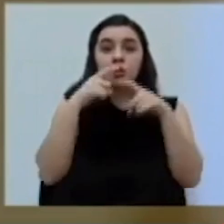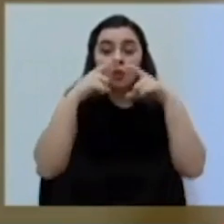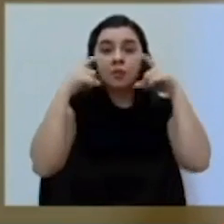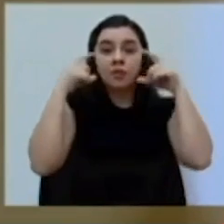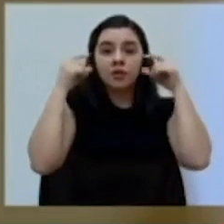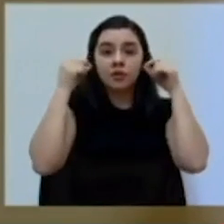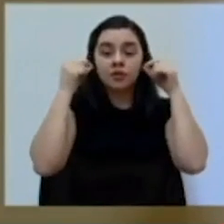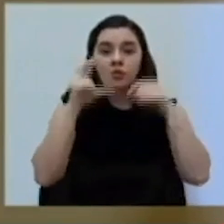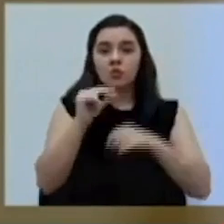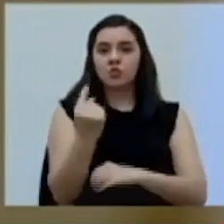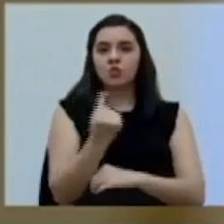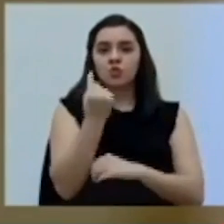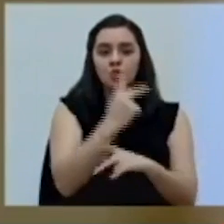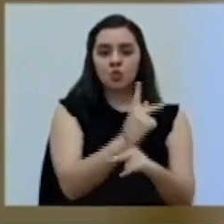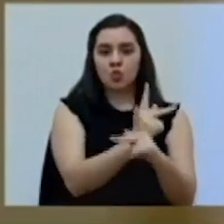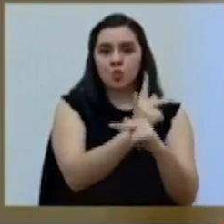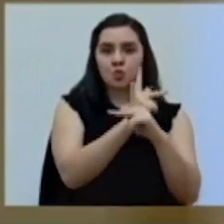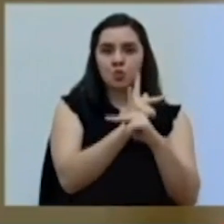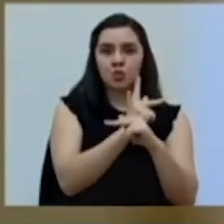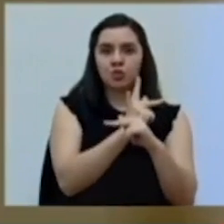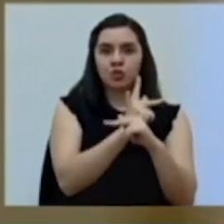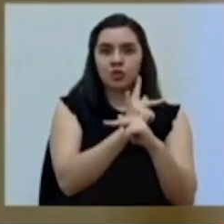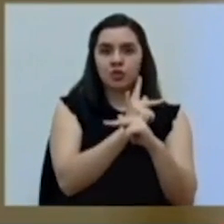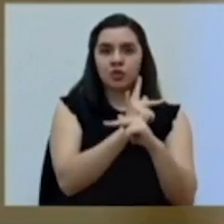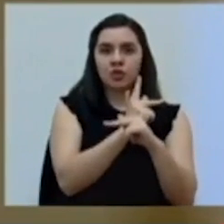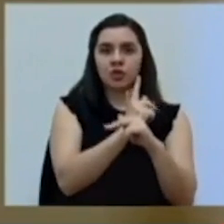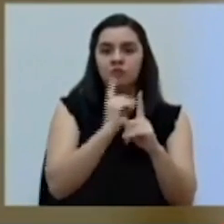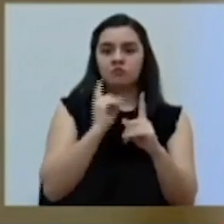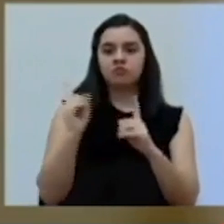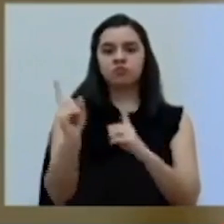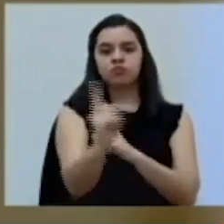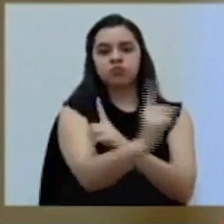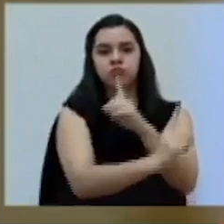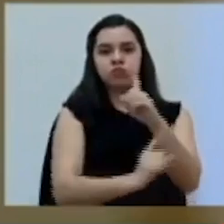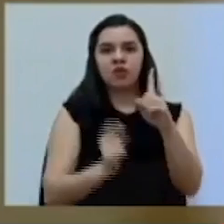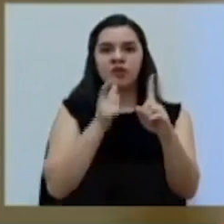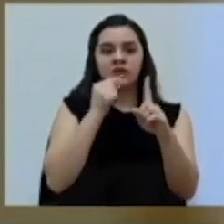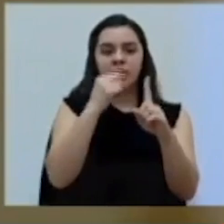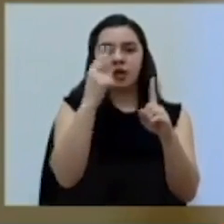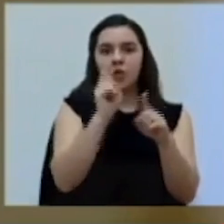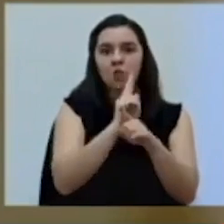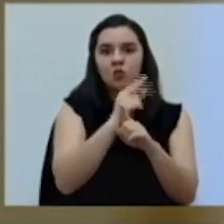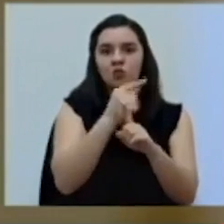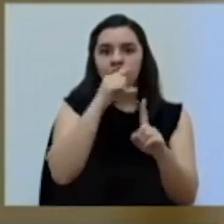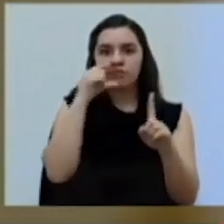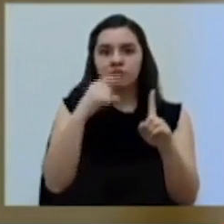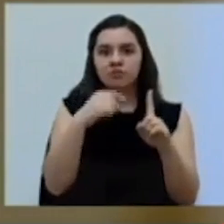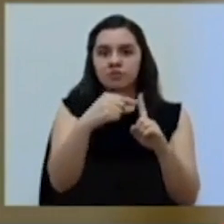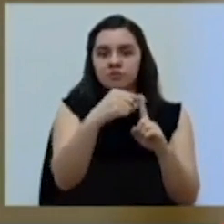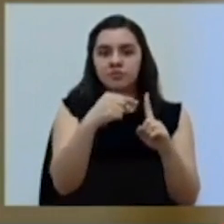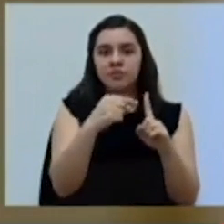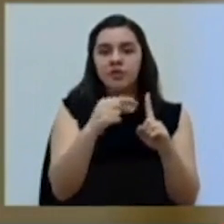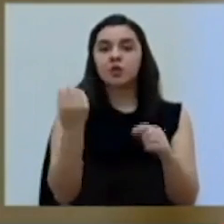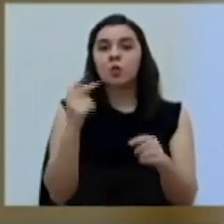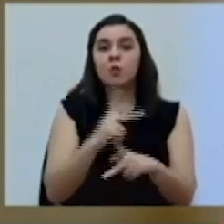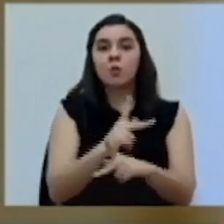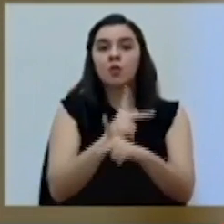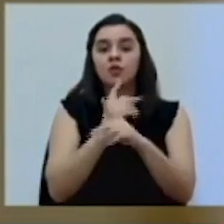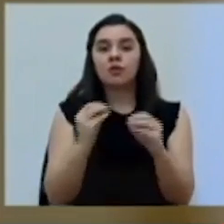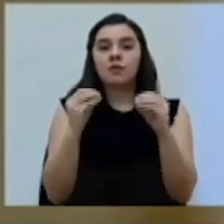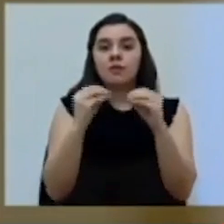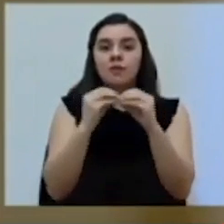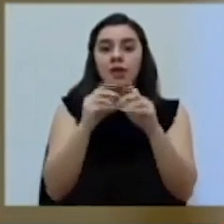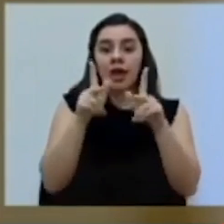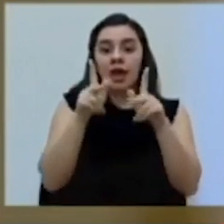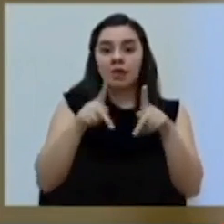no solamente protege a los que están alrededor de los que están usando las mascarillas, sino que también protege en un porcentaje alto a las personas